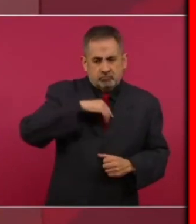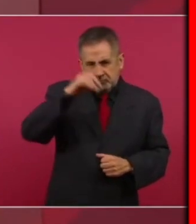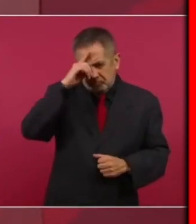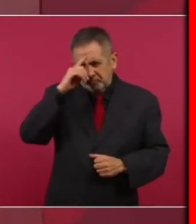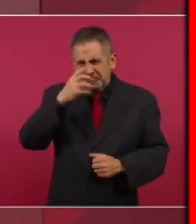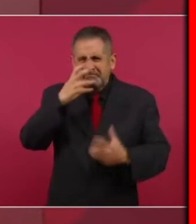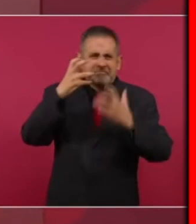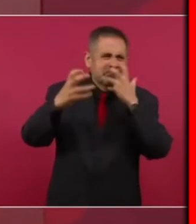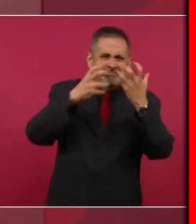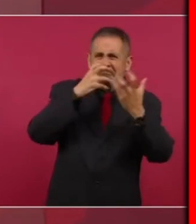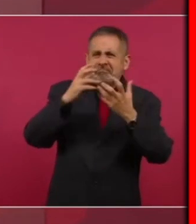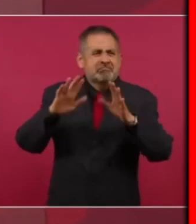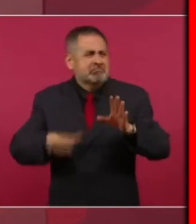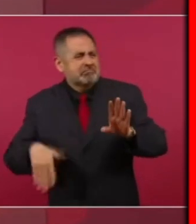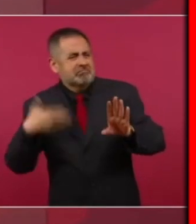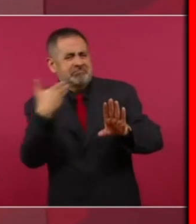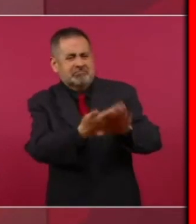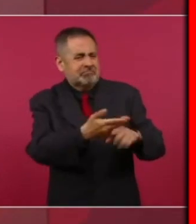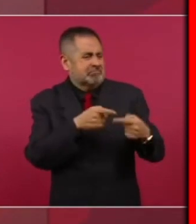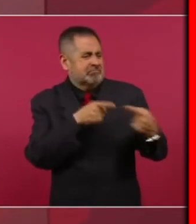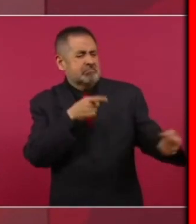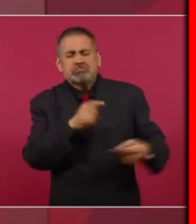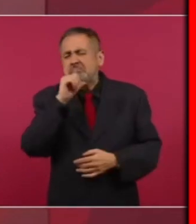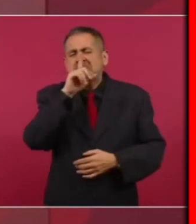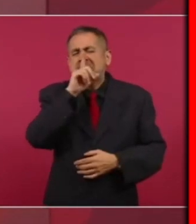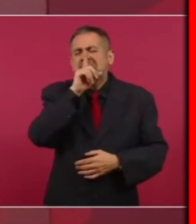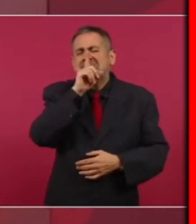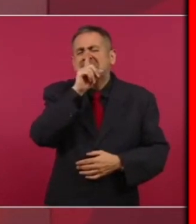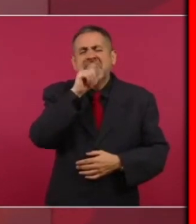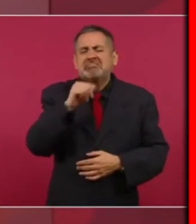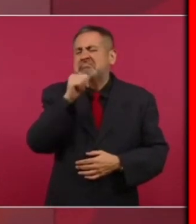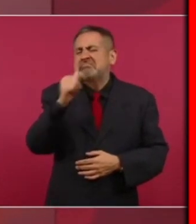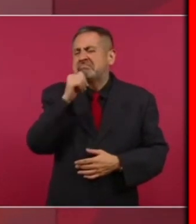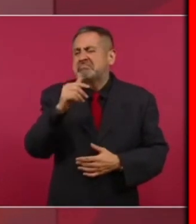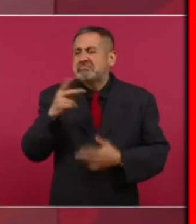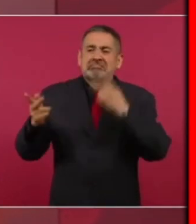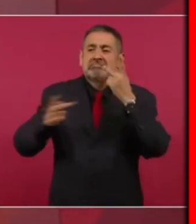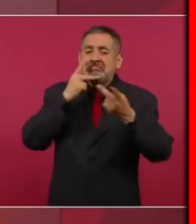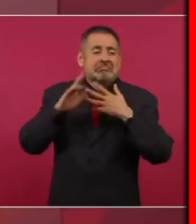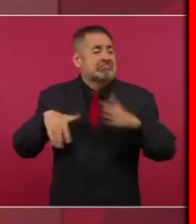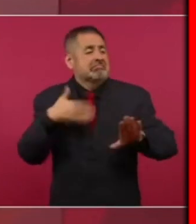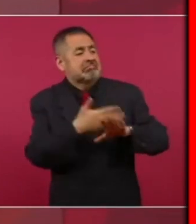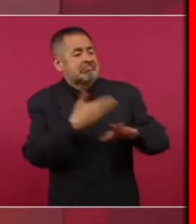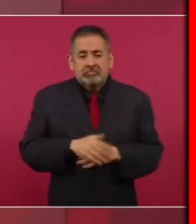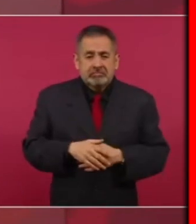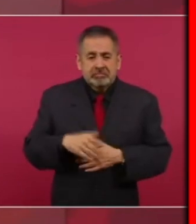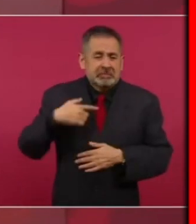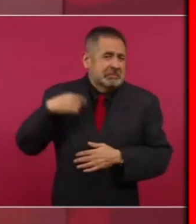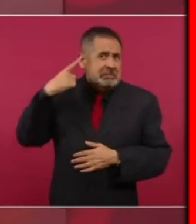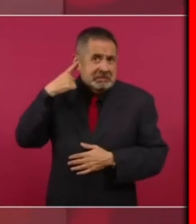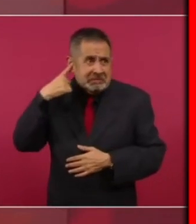este presidente a las pensiones de los adultos mayores, por eso muchos mexicanos